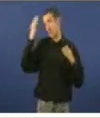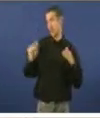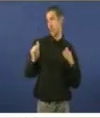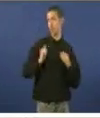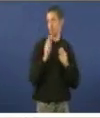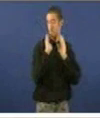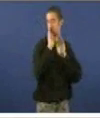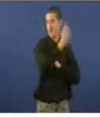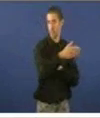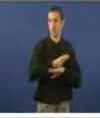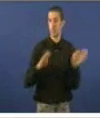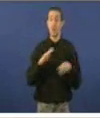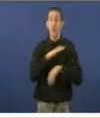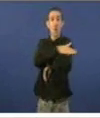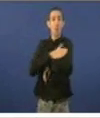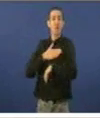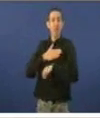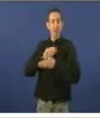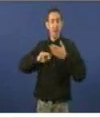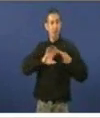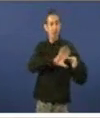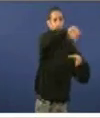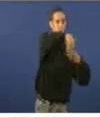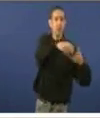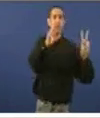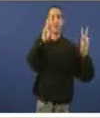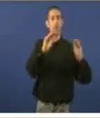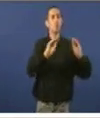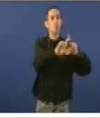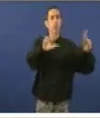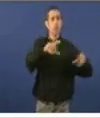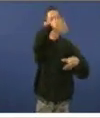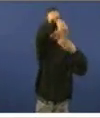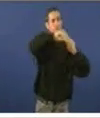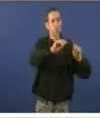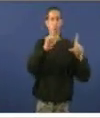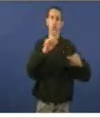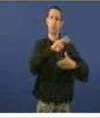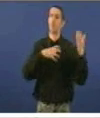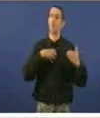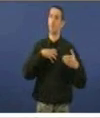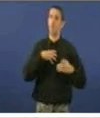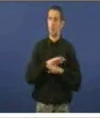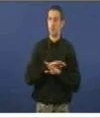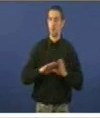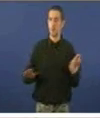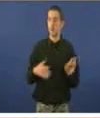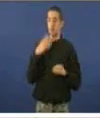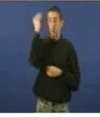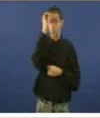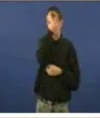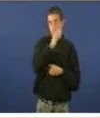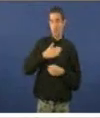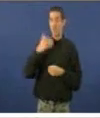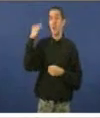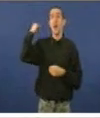de Galicia non se inmiscuye no funcionamento en a organización interna das profesionales de televisión de Galicia. O que penso, xa, lle, digo que antes